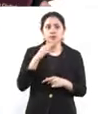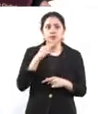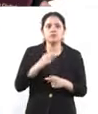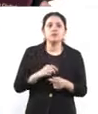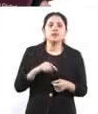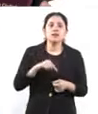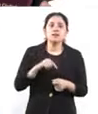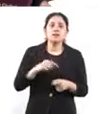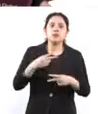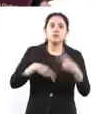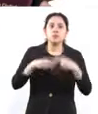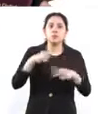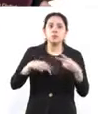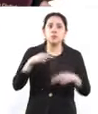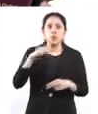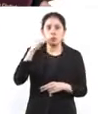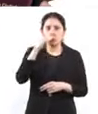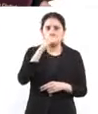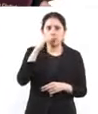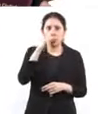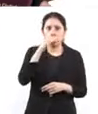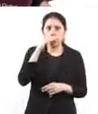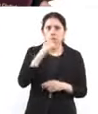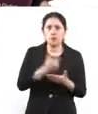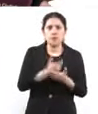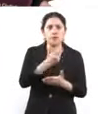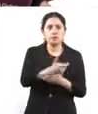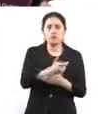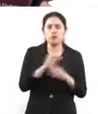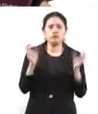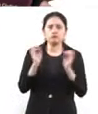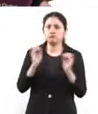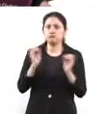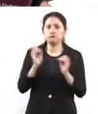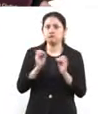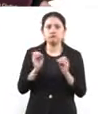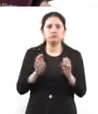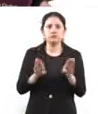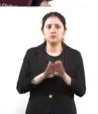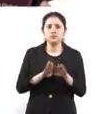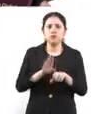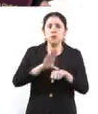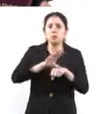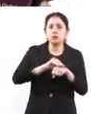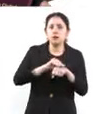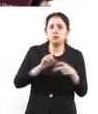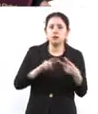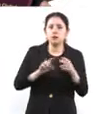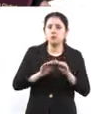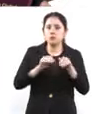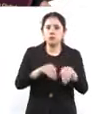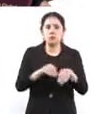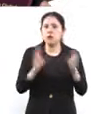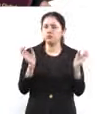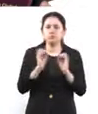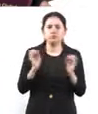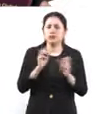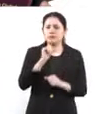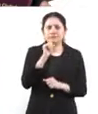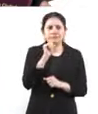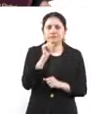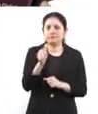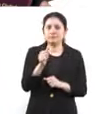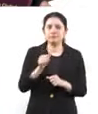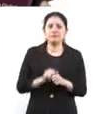de manera gratuita, sin que tengan que estar pagando pautas o alguna inscripción para poder dar a conocer su contenido.